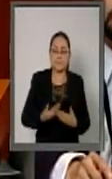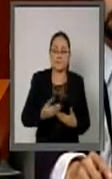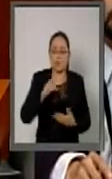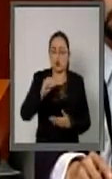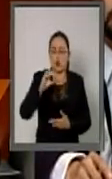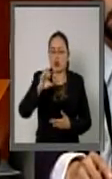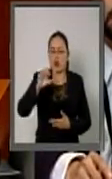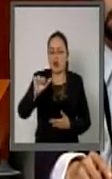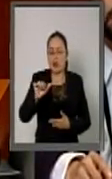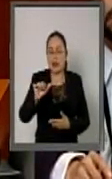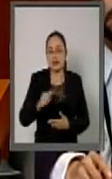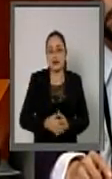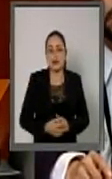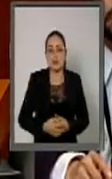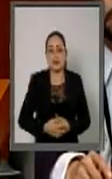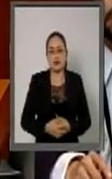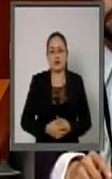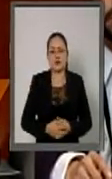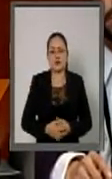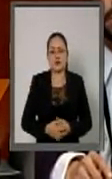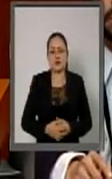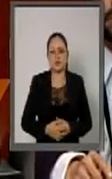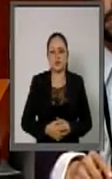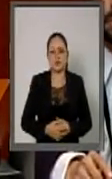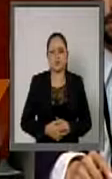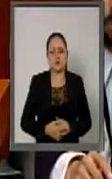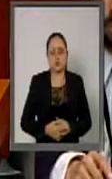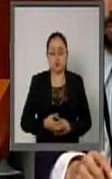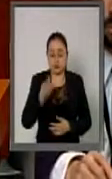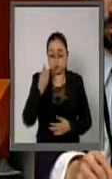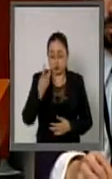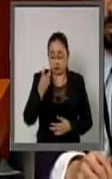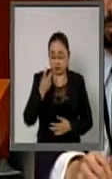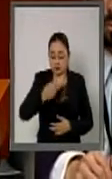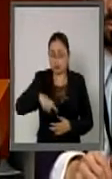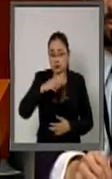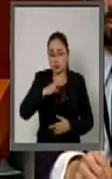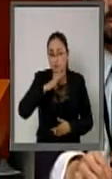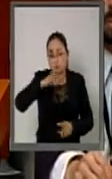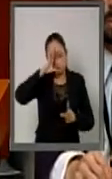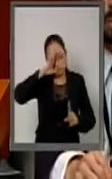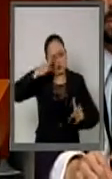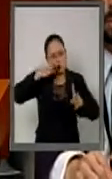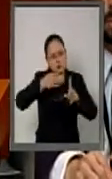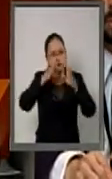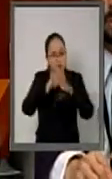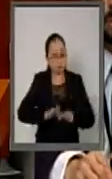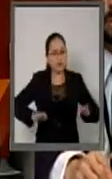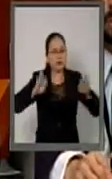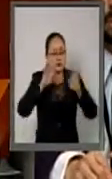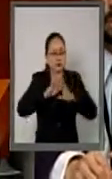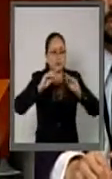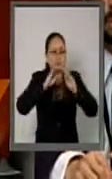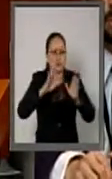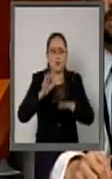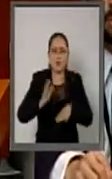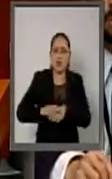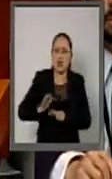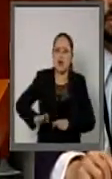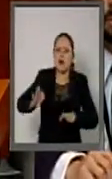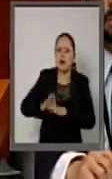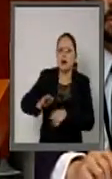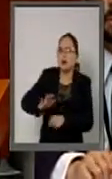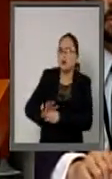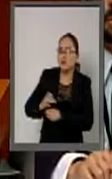OEA, la organización sin duda tiene retos importantes y tal vez el reto más importante es el reto